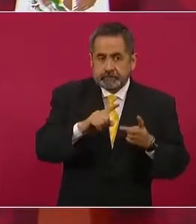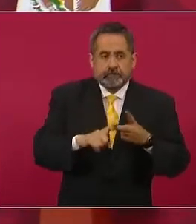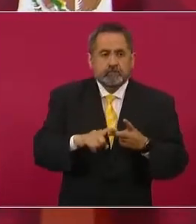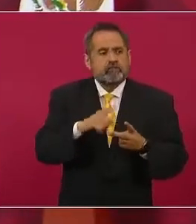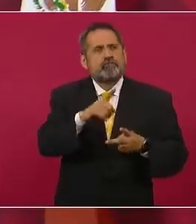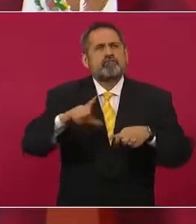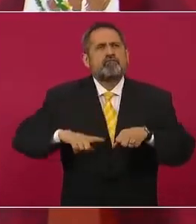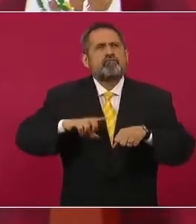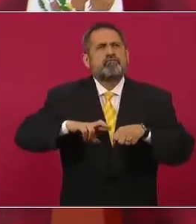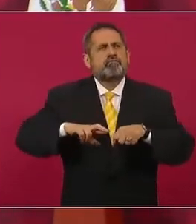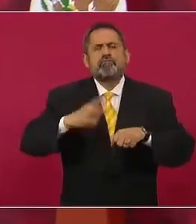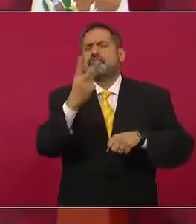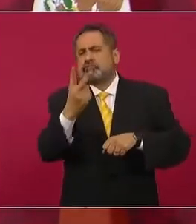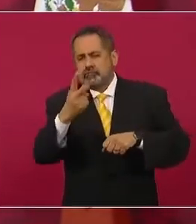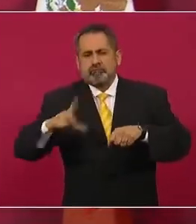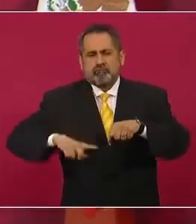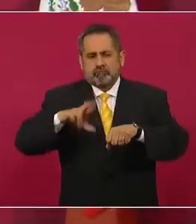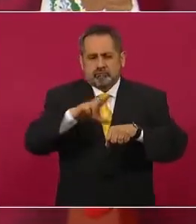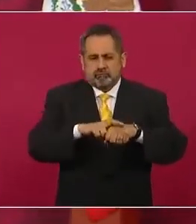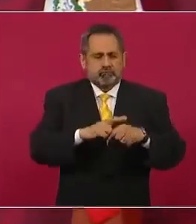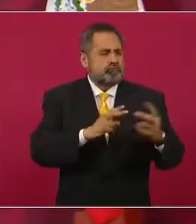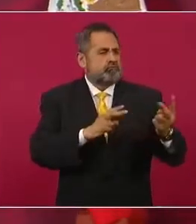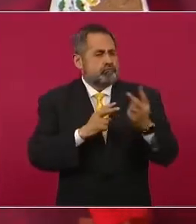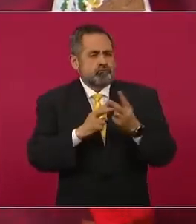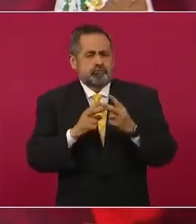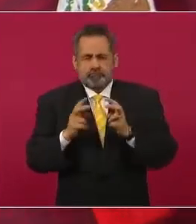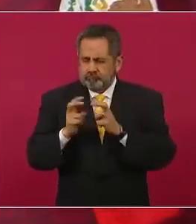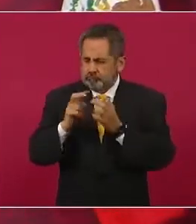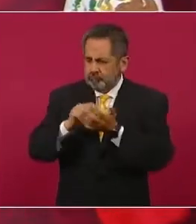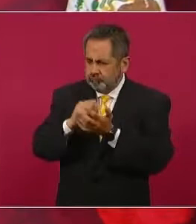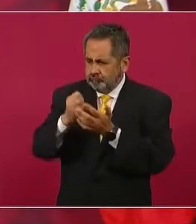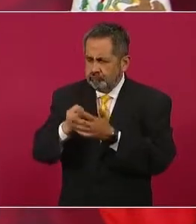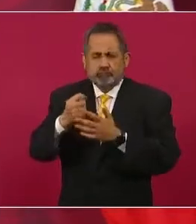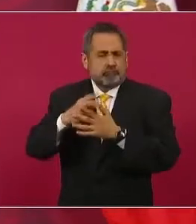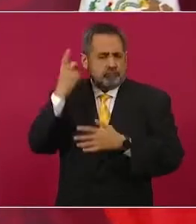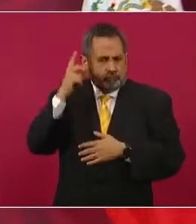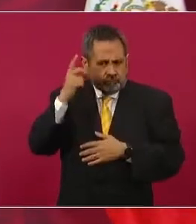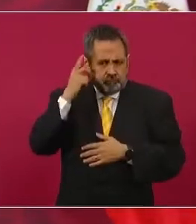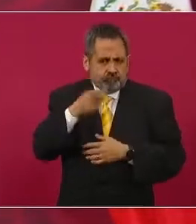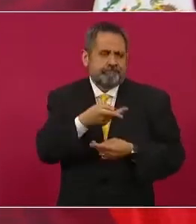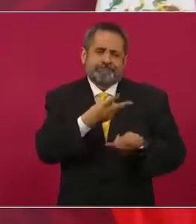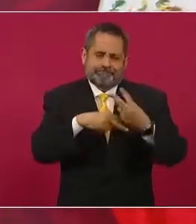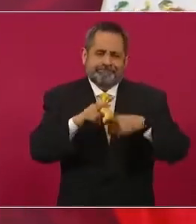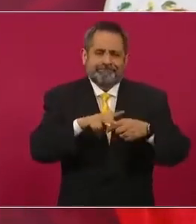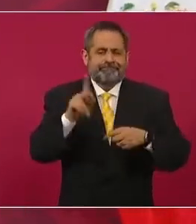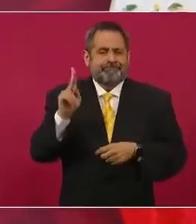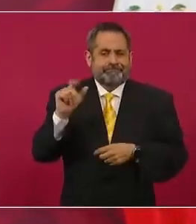gobernador, dos gobernadores, Tamaulipas y Durango, emanados de Acción Nacional, la